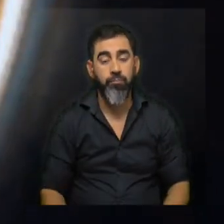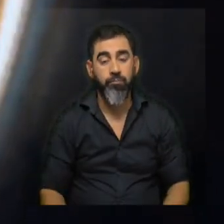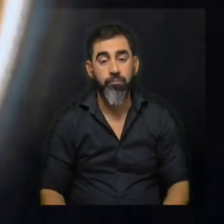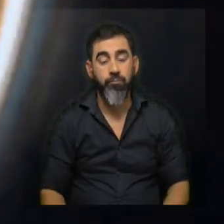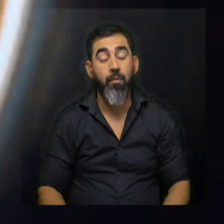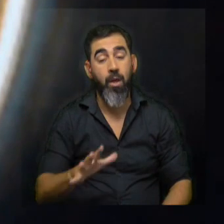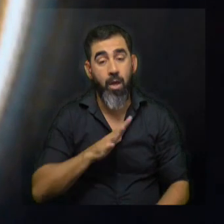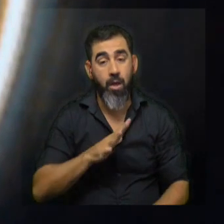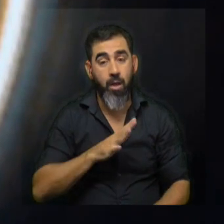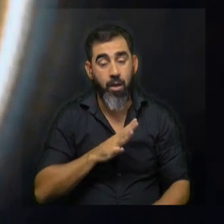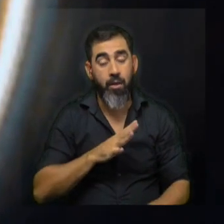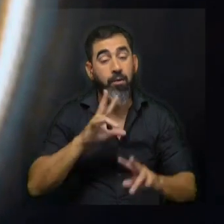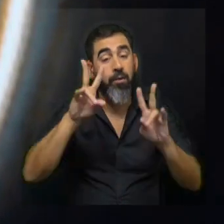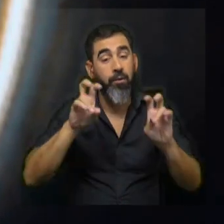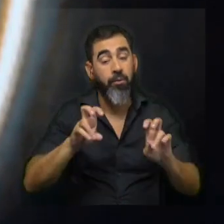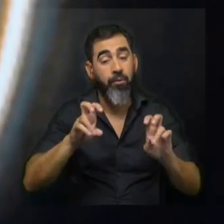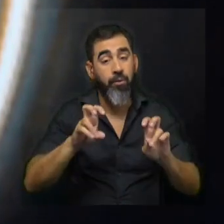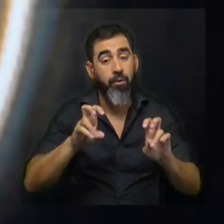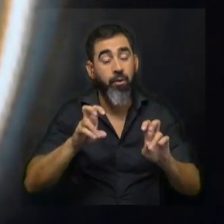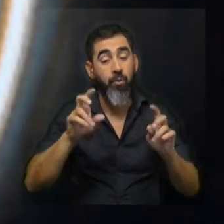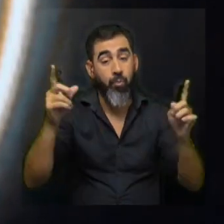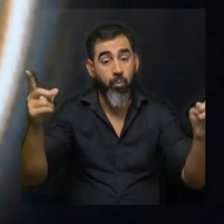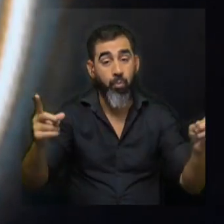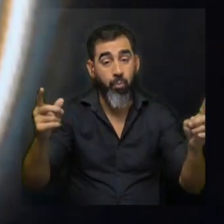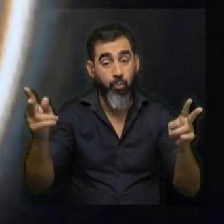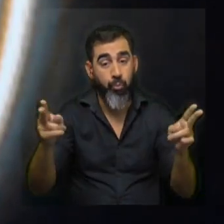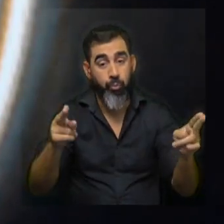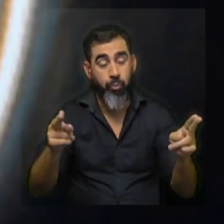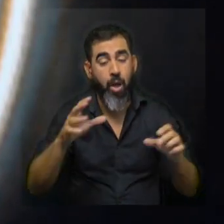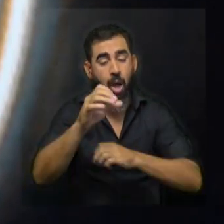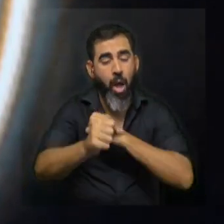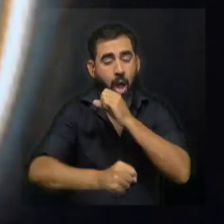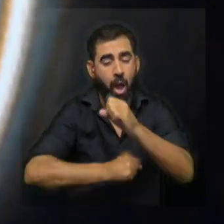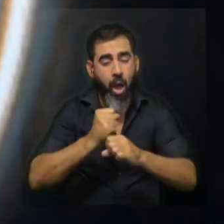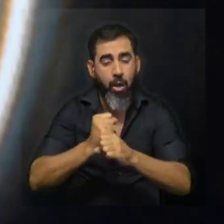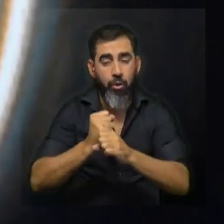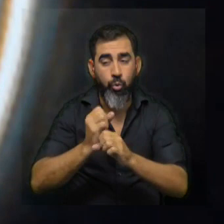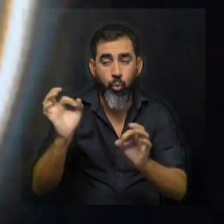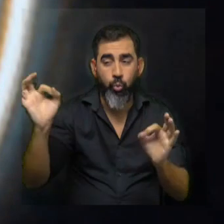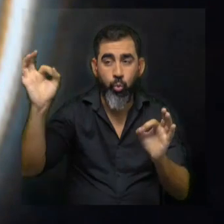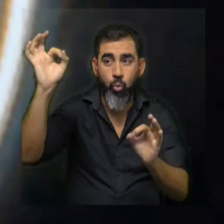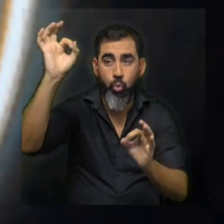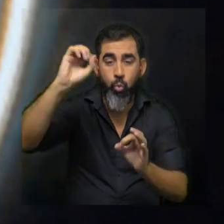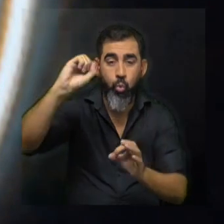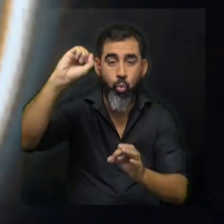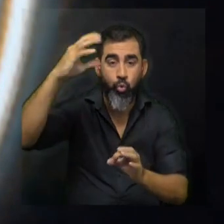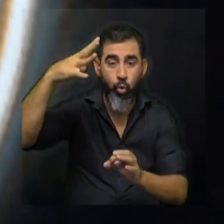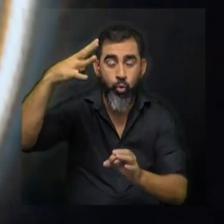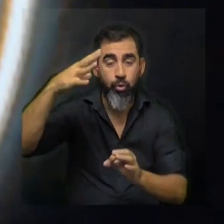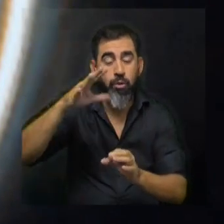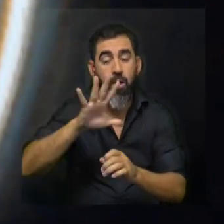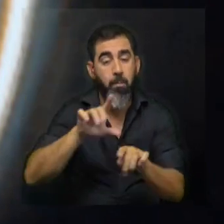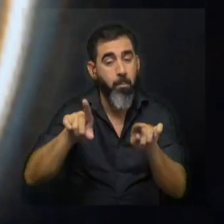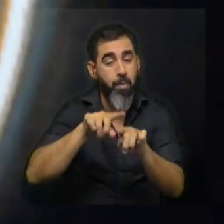temporadas extremas, ya que los polos experimentan muchos años de luz solar constantes seguidos de un número